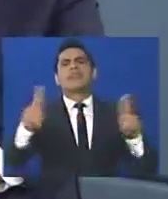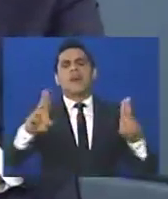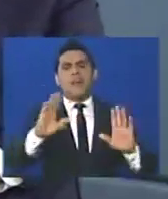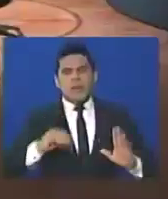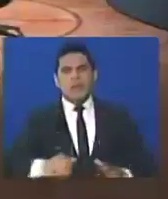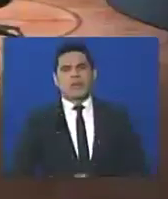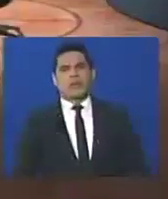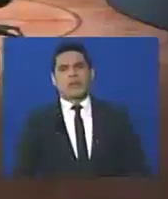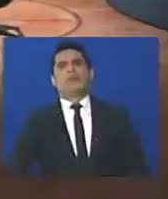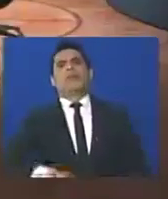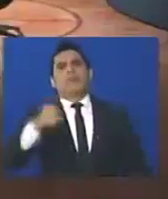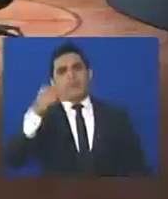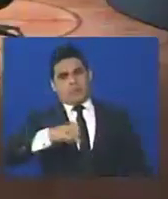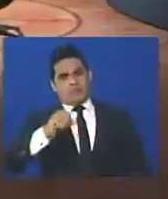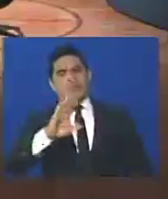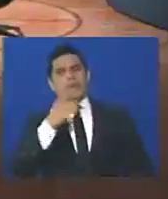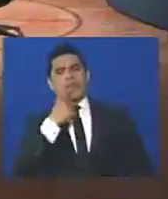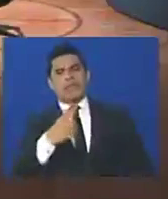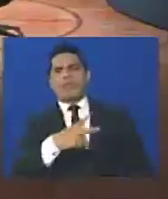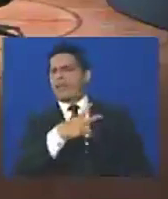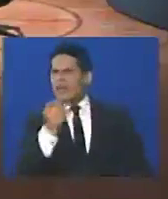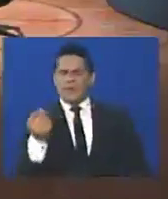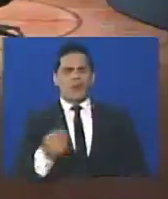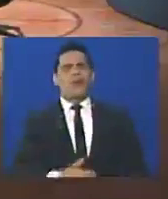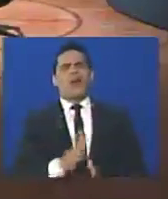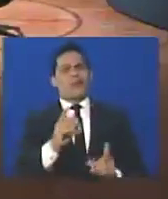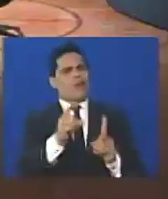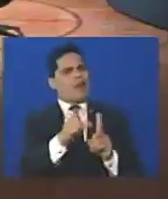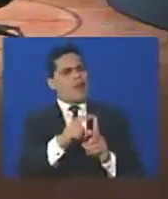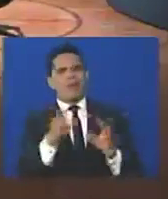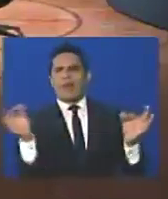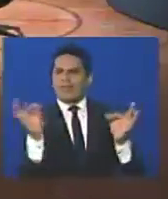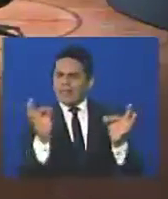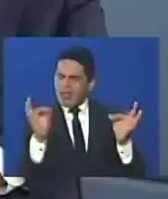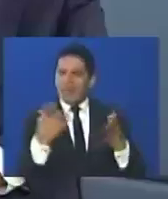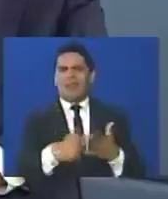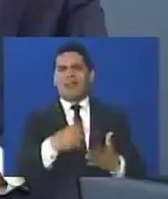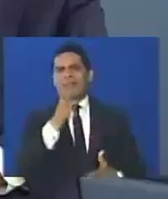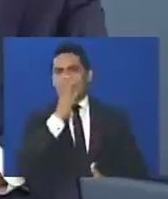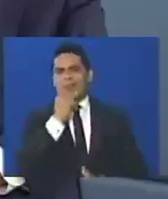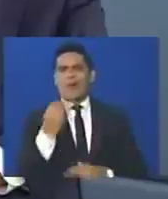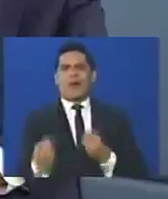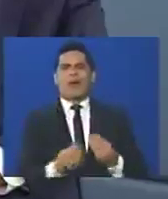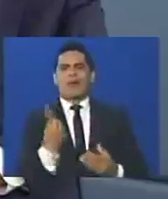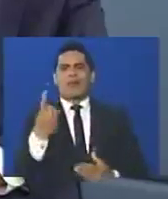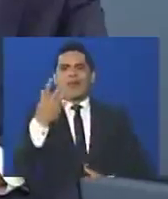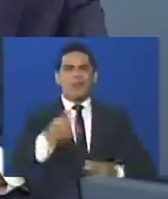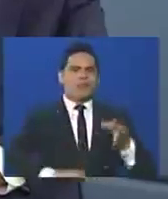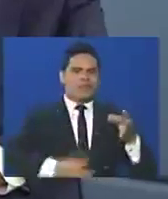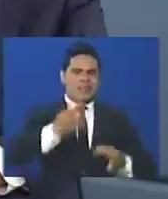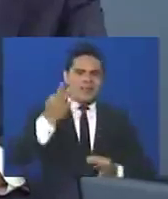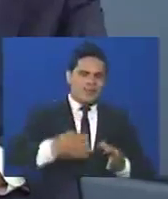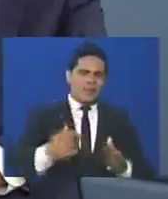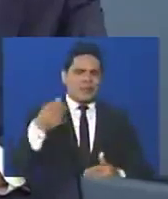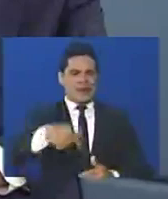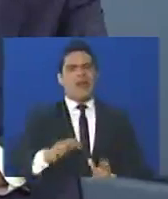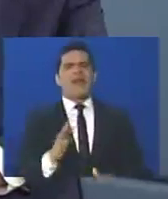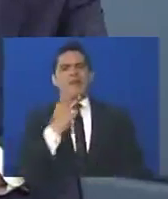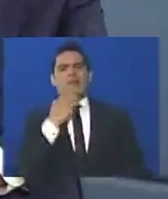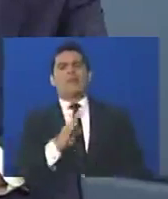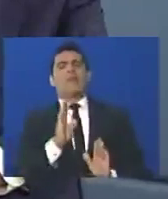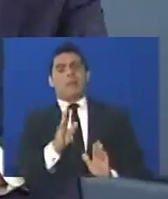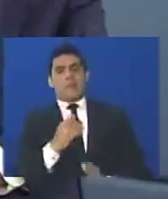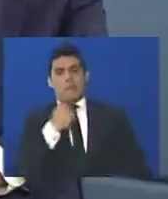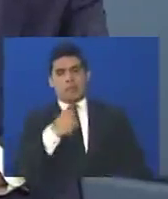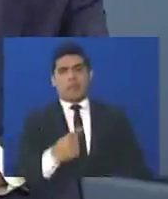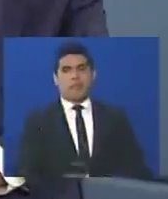no van a la protesta pacífica, por supuesto, que no tiene ningún sentido, ningún sentido, que un tribunal, en este caso el de, que por